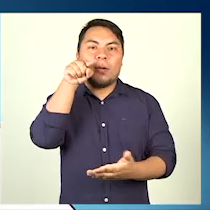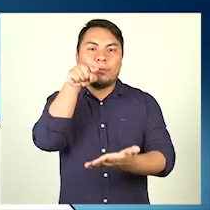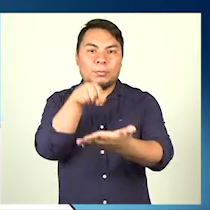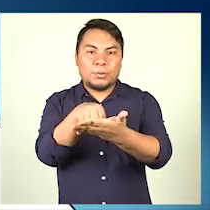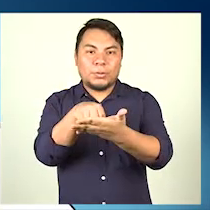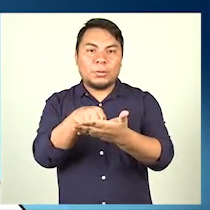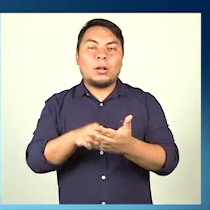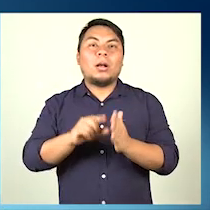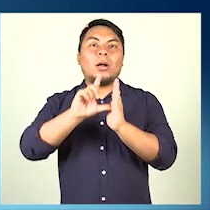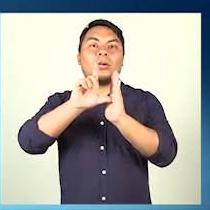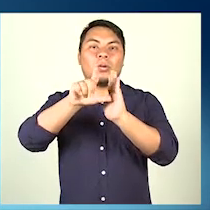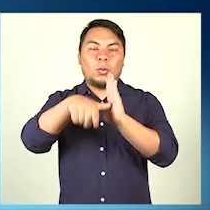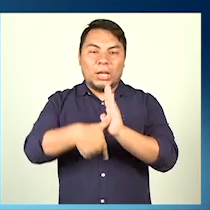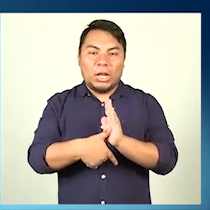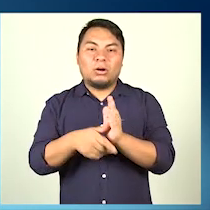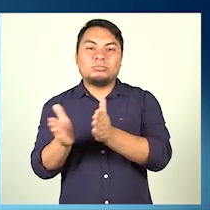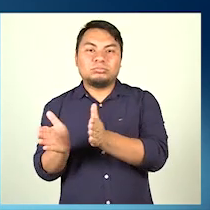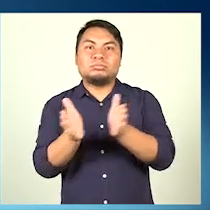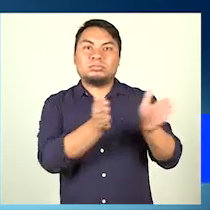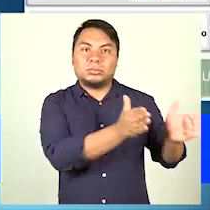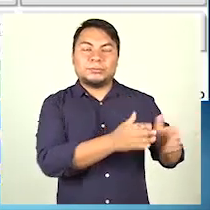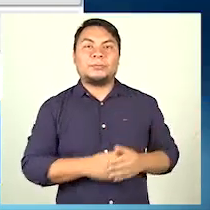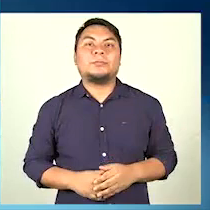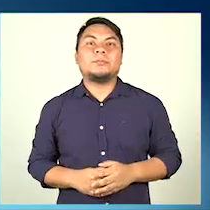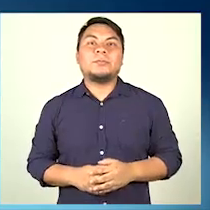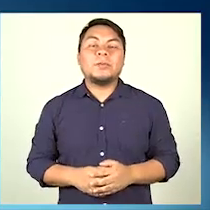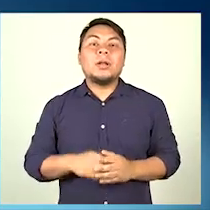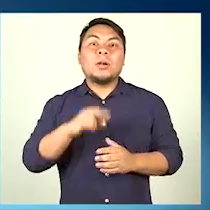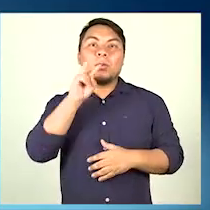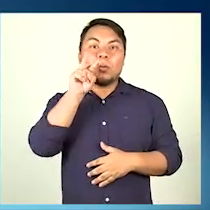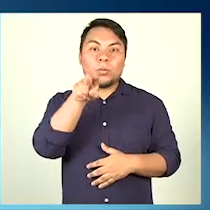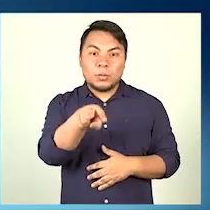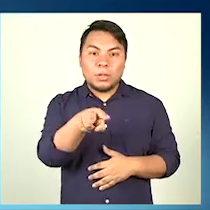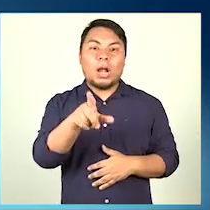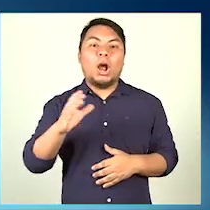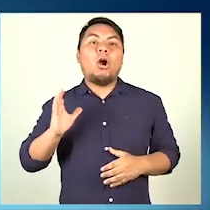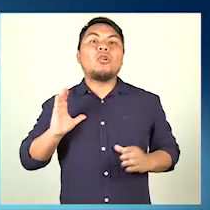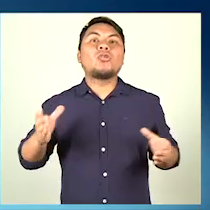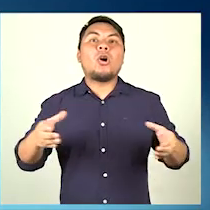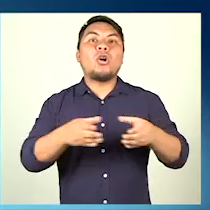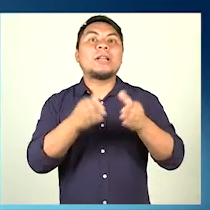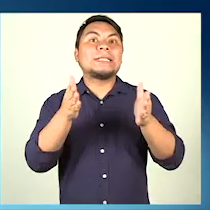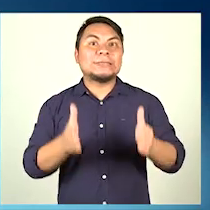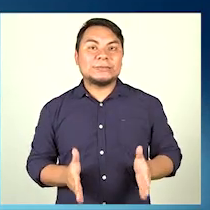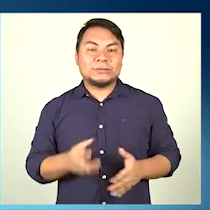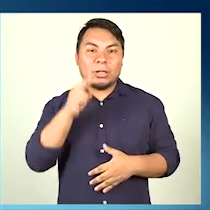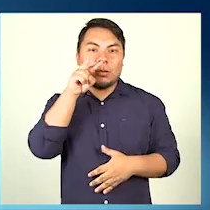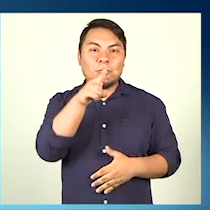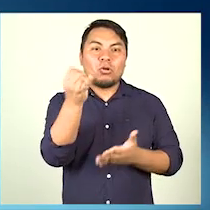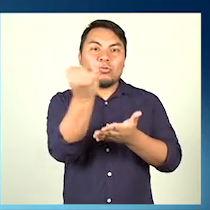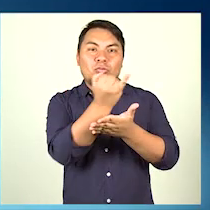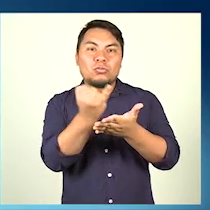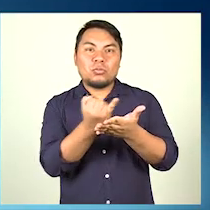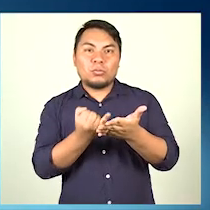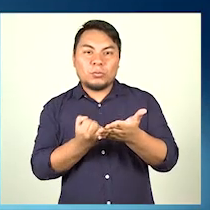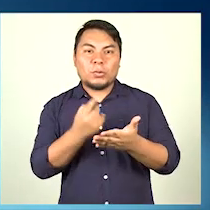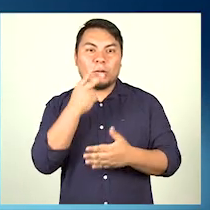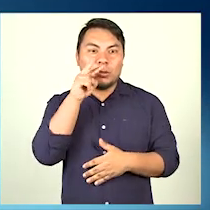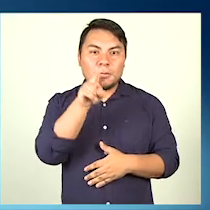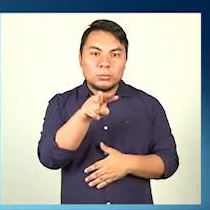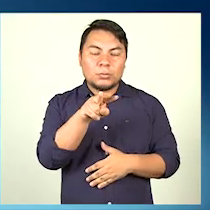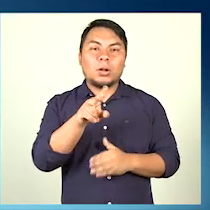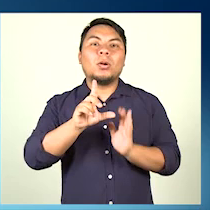preferencia. Luego presiona siguiente. Paso 3. En la pantalla de congresistas presiona el símbolo u opción de tu